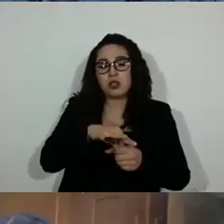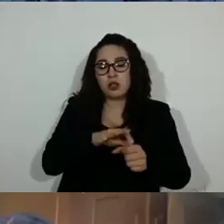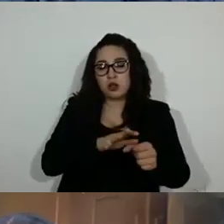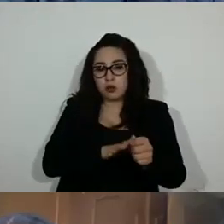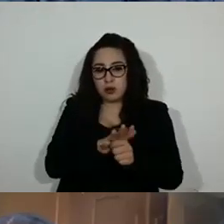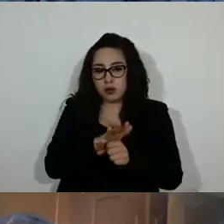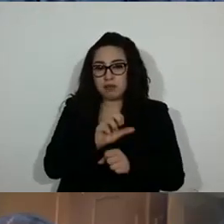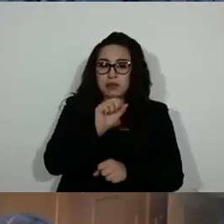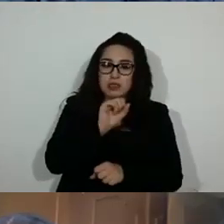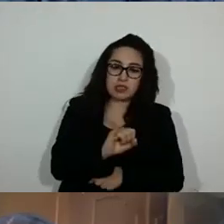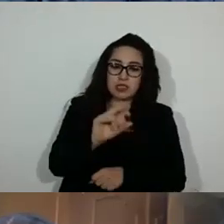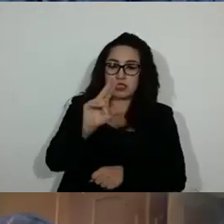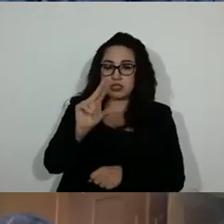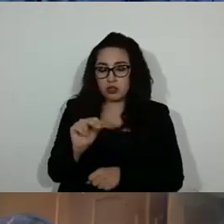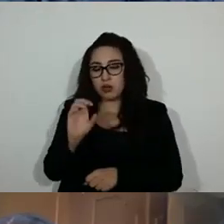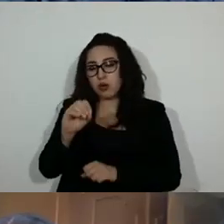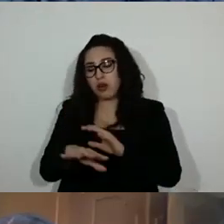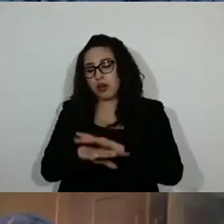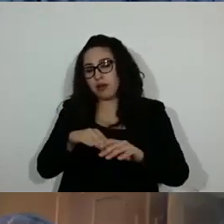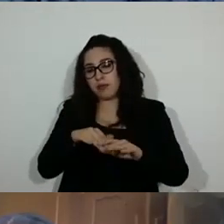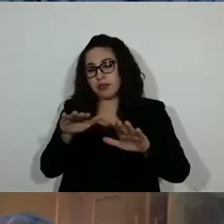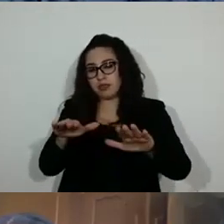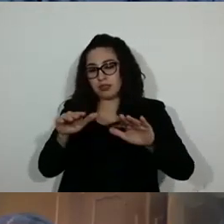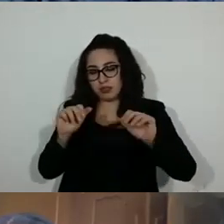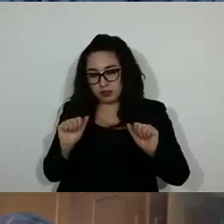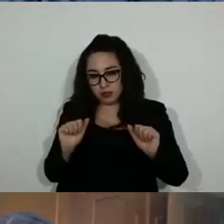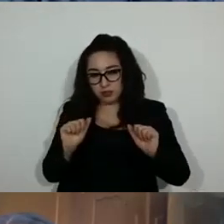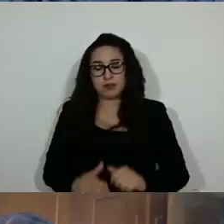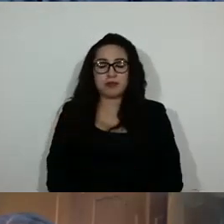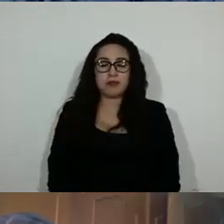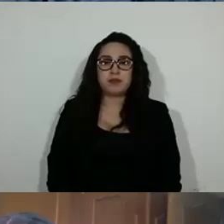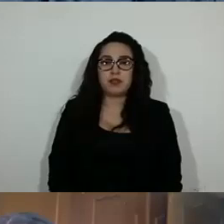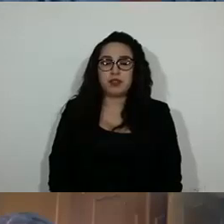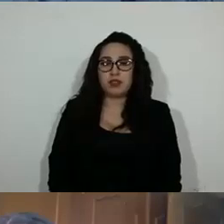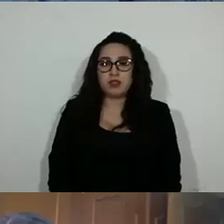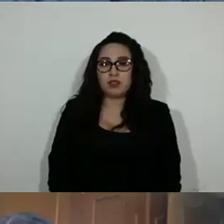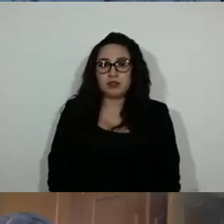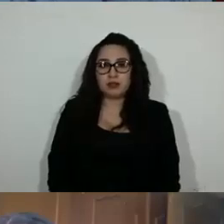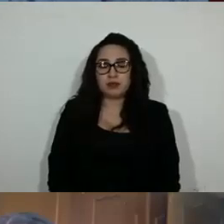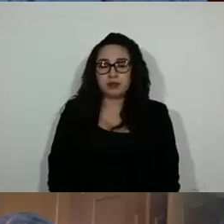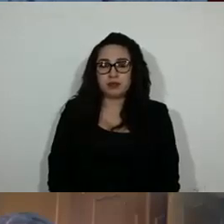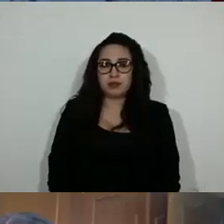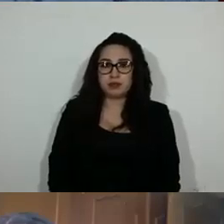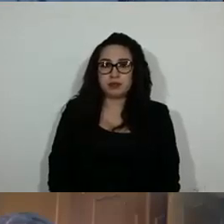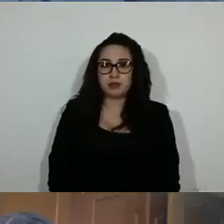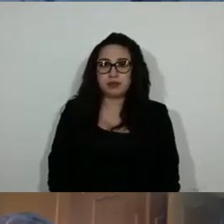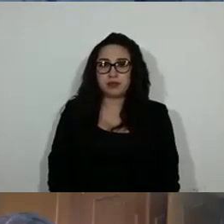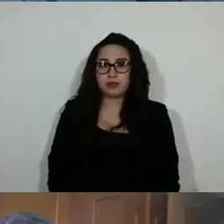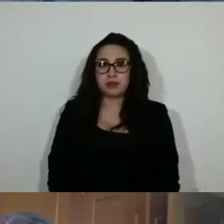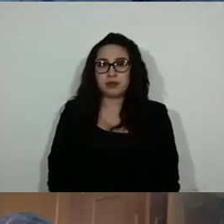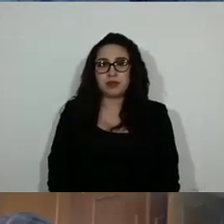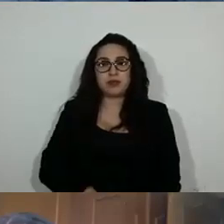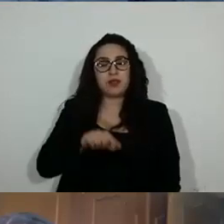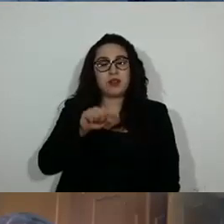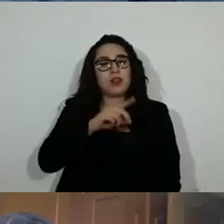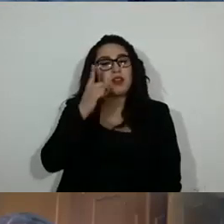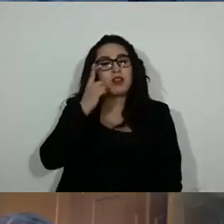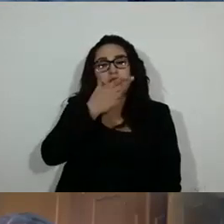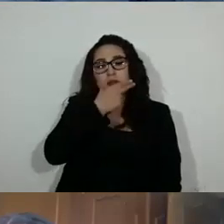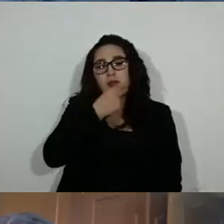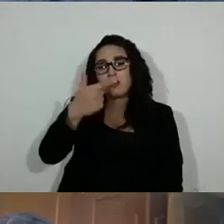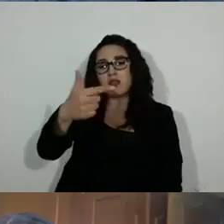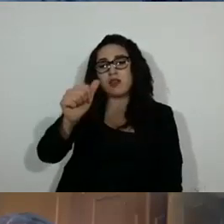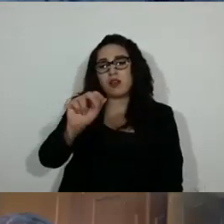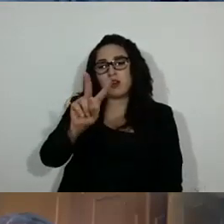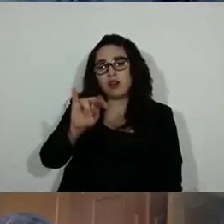expresar el sentido de su voto a favor, en contra o en abstención. ¿Diputado Jorge Gaviño Ambriz?